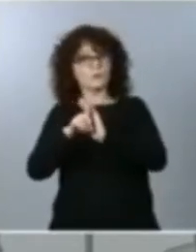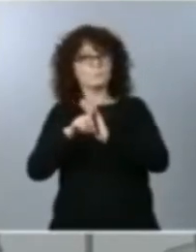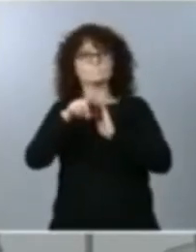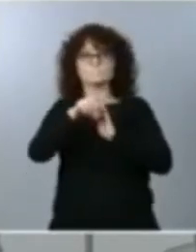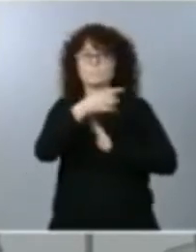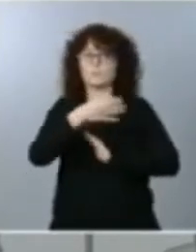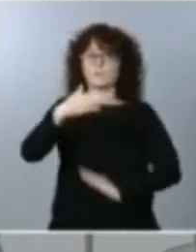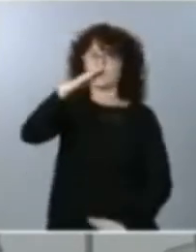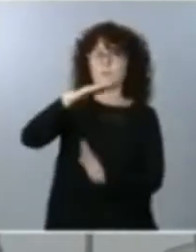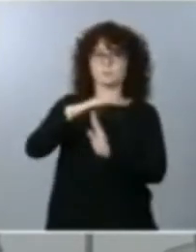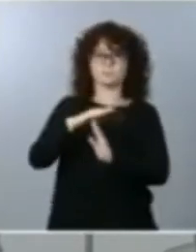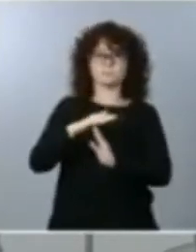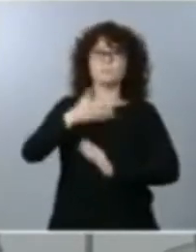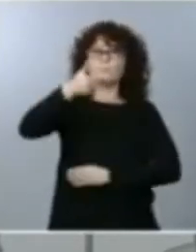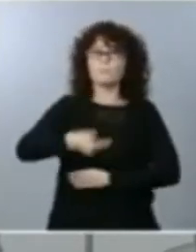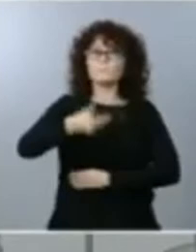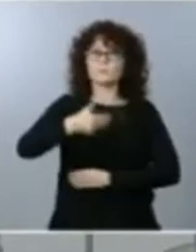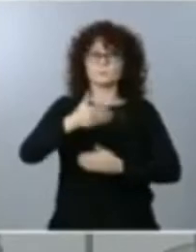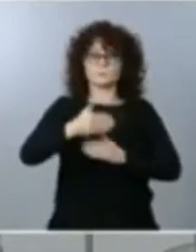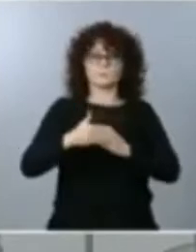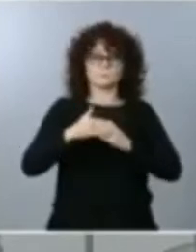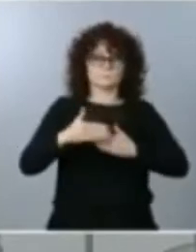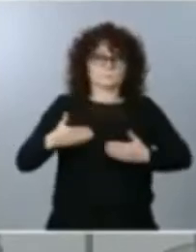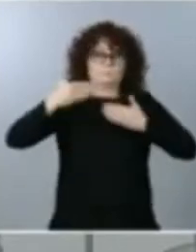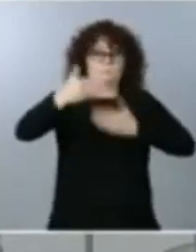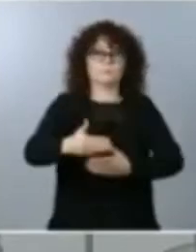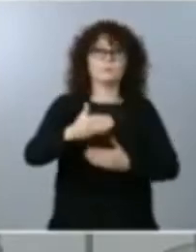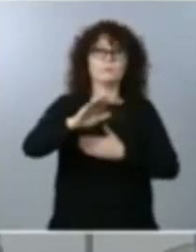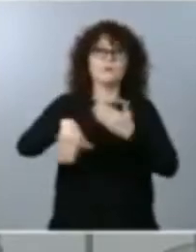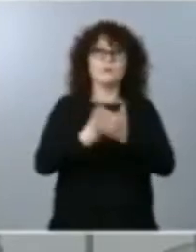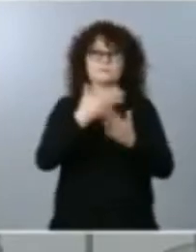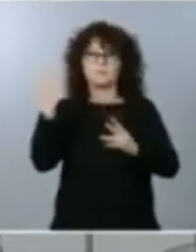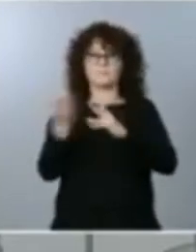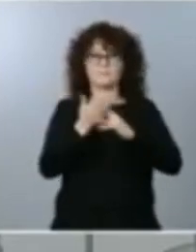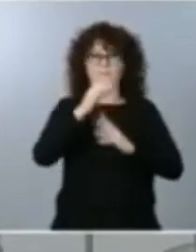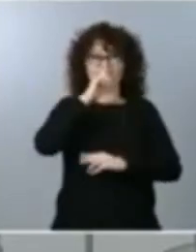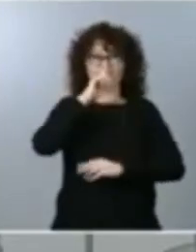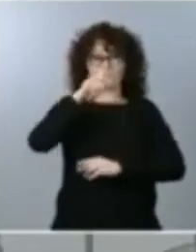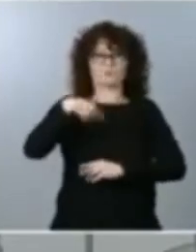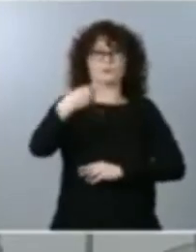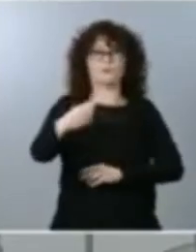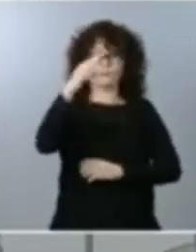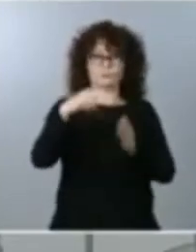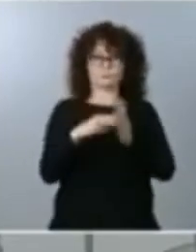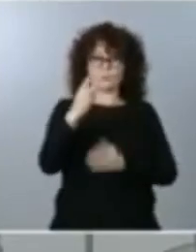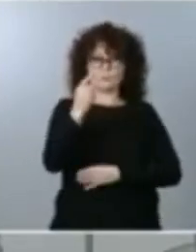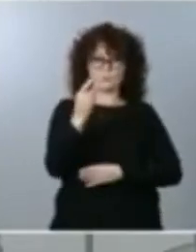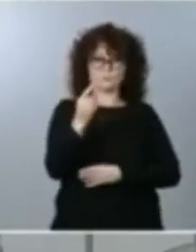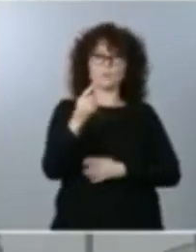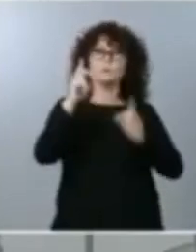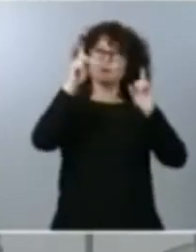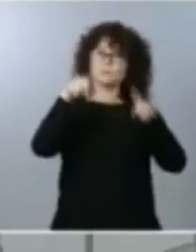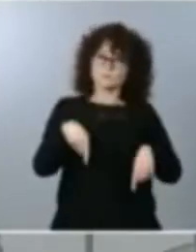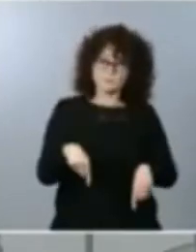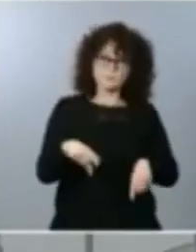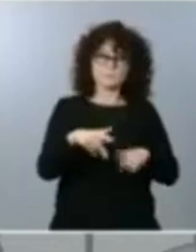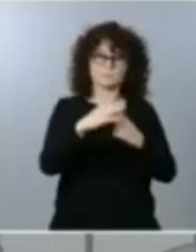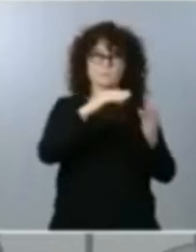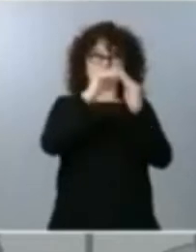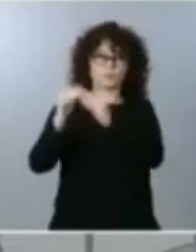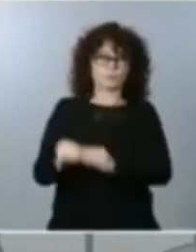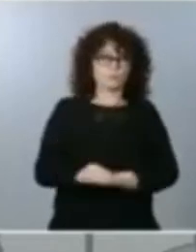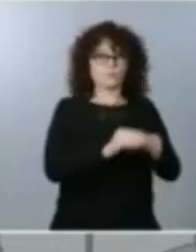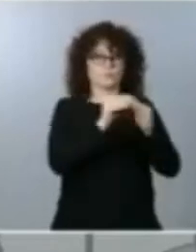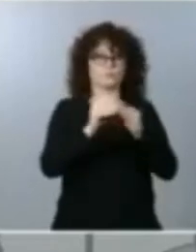Prorrogado hasta mitades del año próximo, del año 2021, así como también el marco común de tratamiento de la deuda.